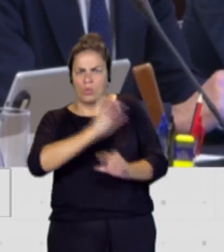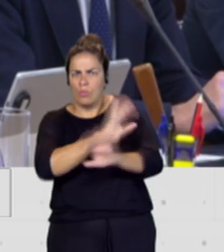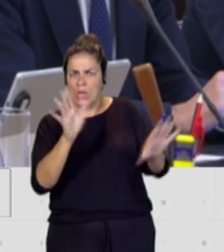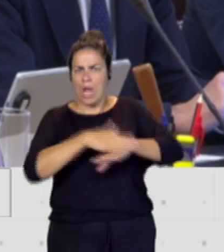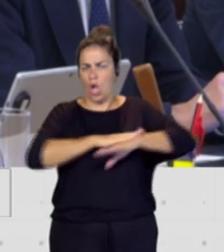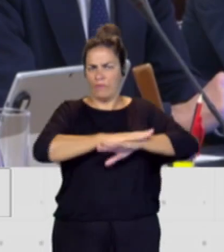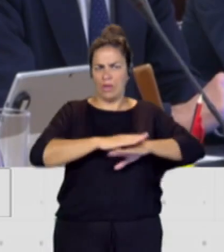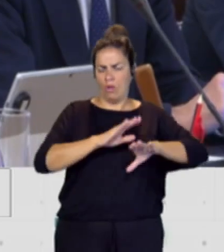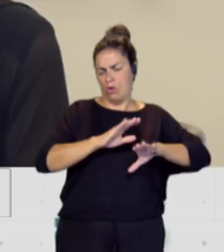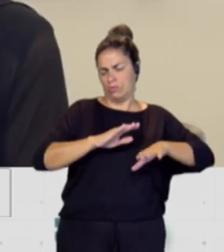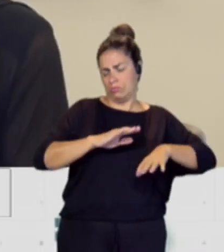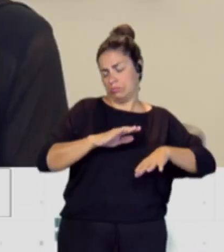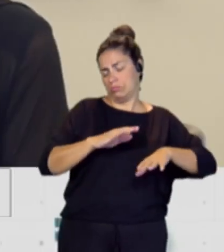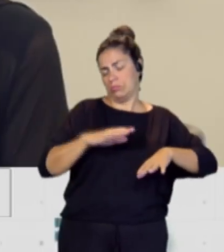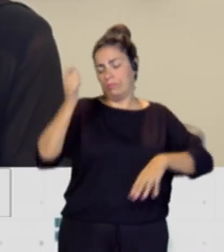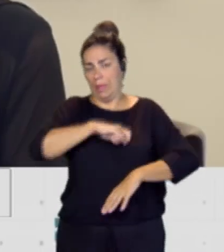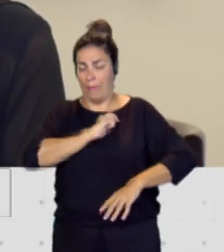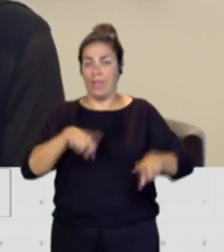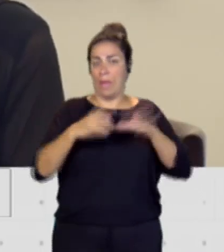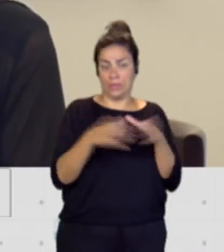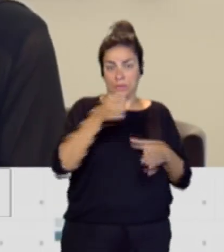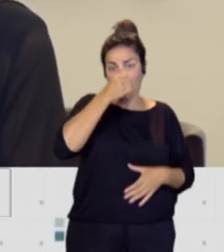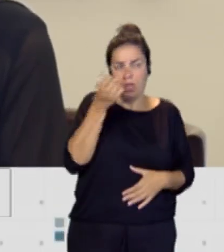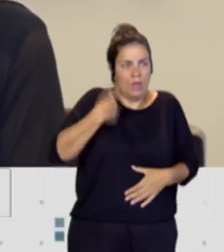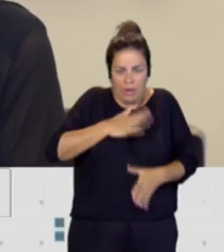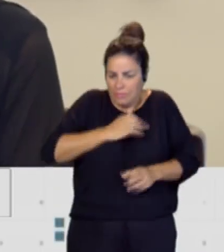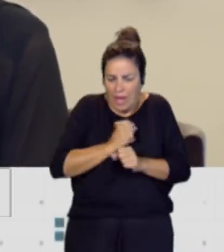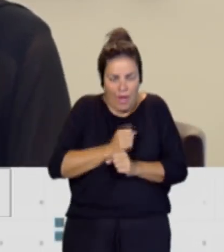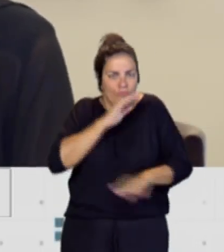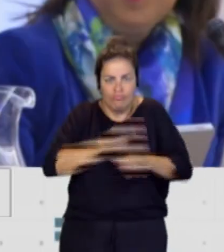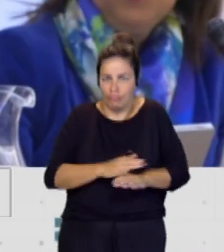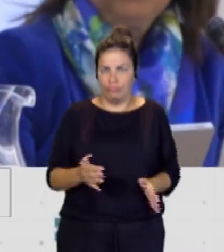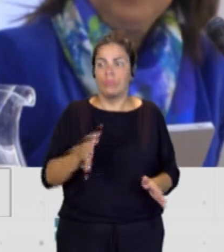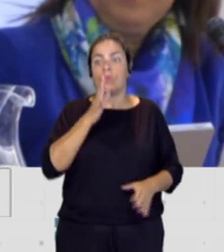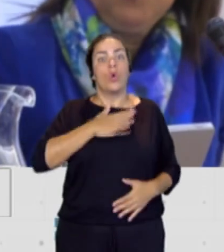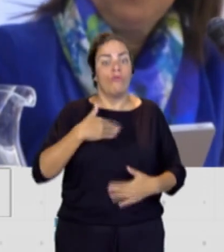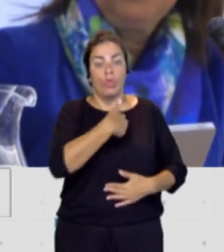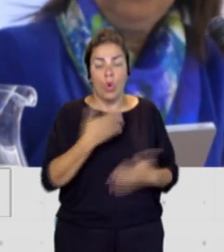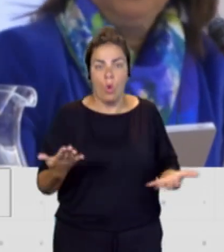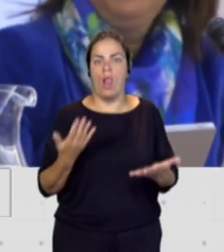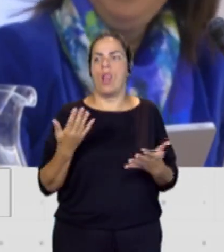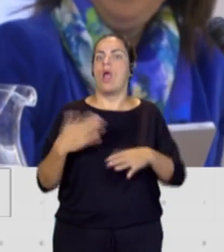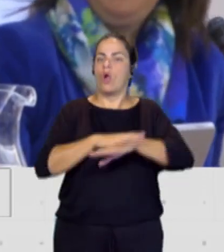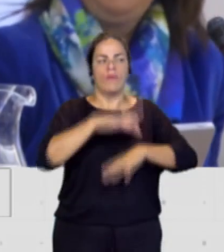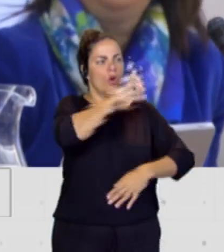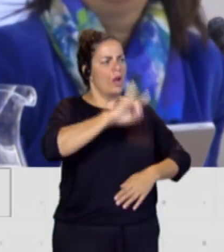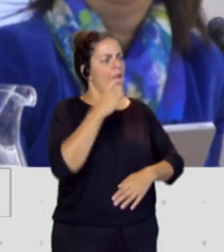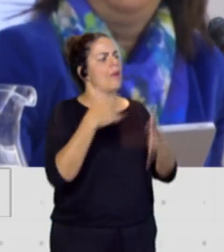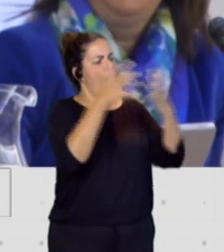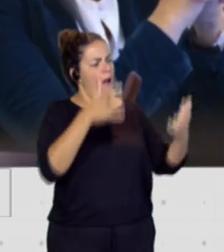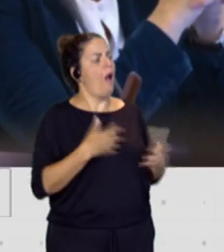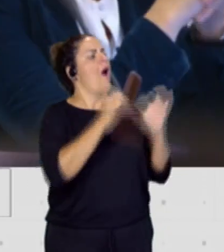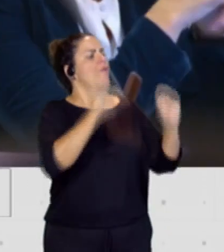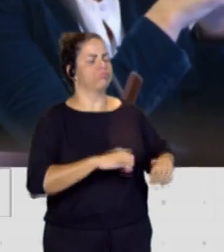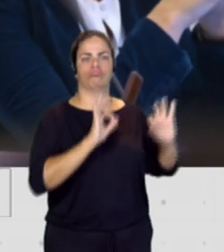su trabajo que era precisamente acordar un texto con el gobierno de Canarias y además buscar los apoyos